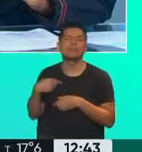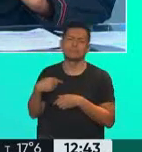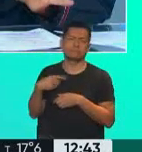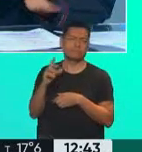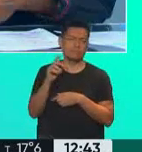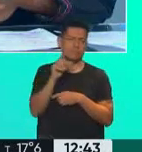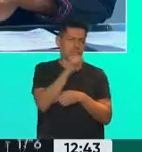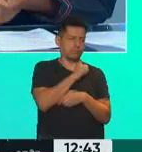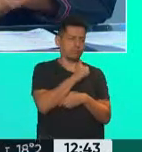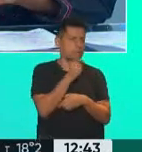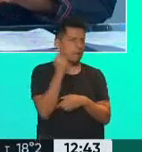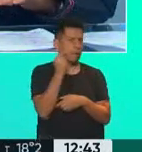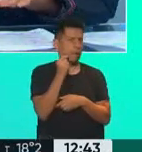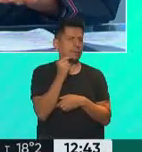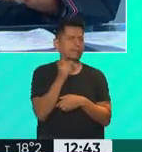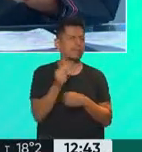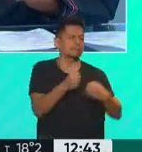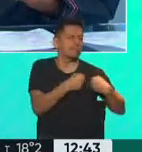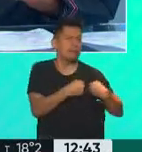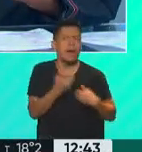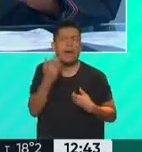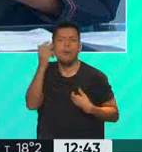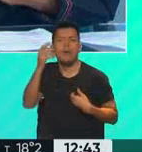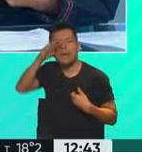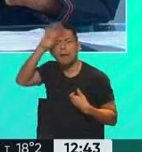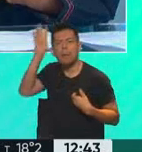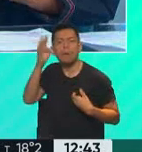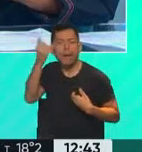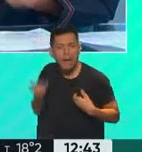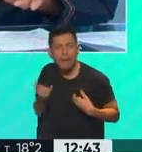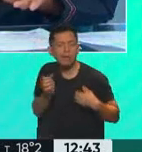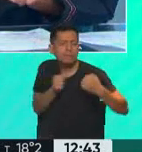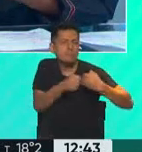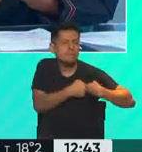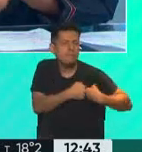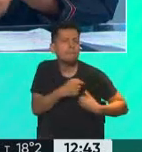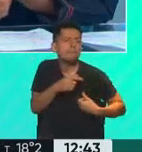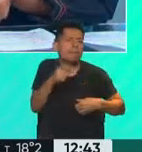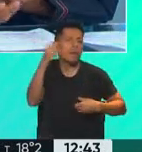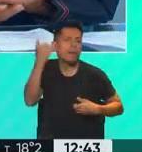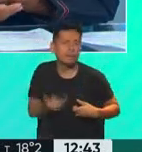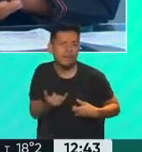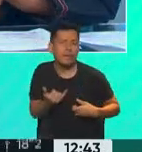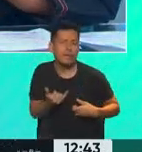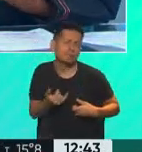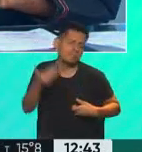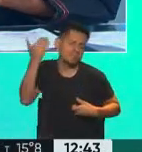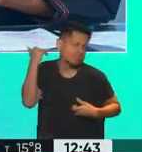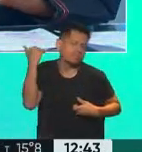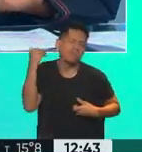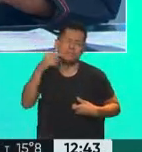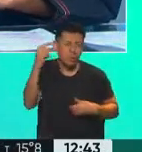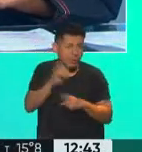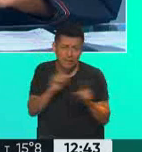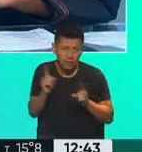como ocultada la abuela, ¿no? Porque nos daba vergüenza tener, ¿no? Y esto no nos tiene que dar